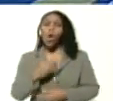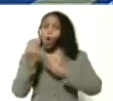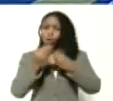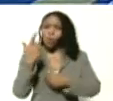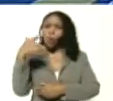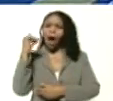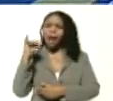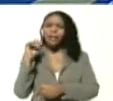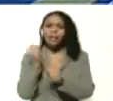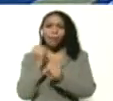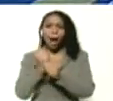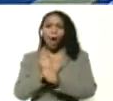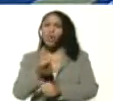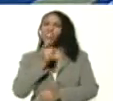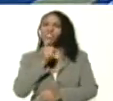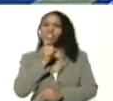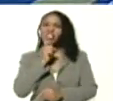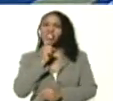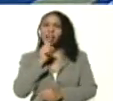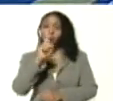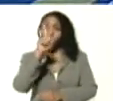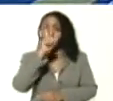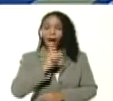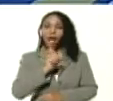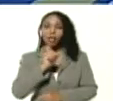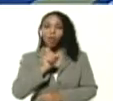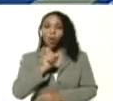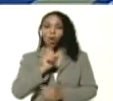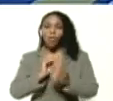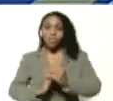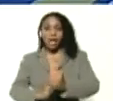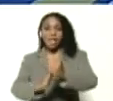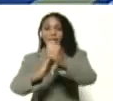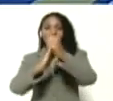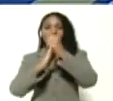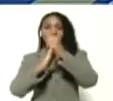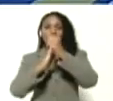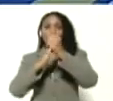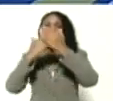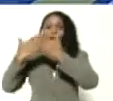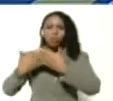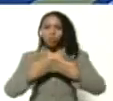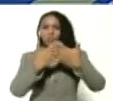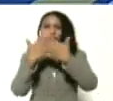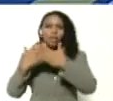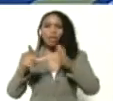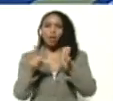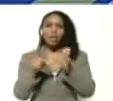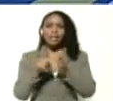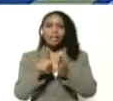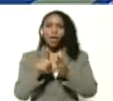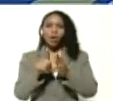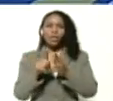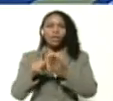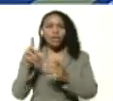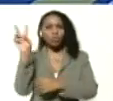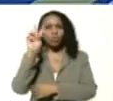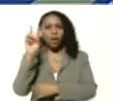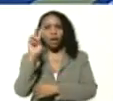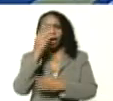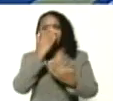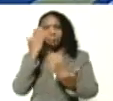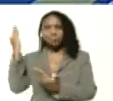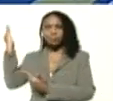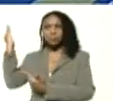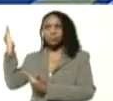está el trabajo tan difícil en un año del liderazgo estudiantil de los liceos de Venezuela? Egerling, adelante.